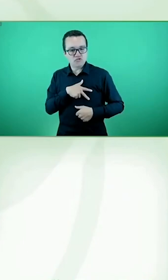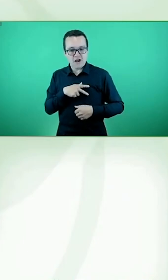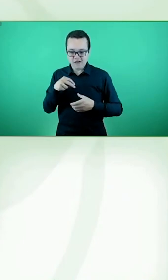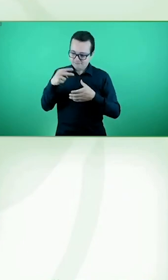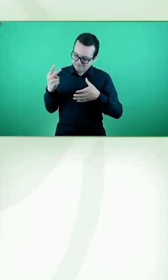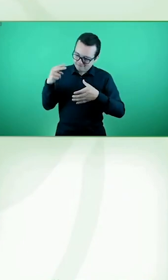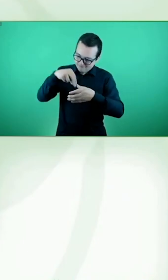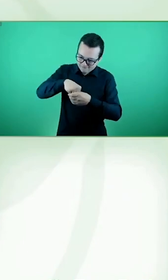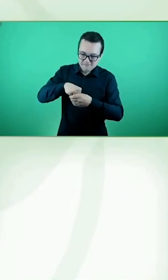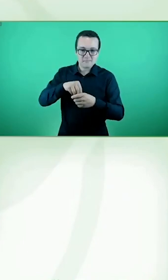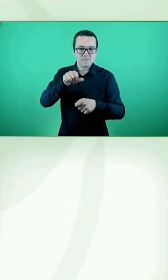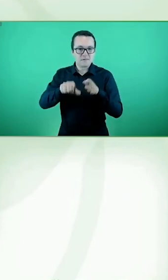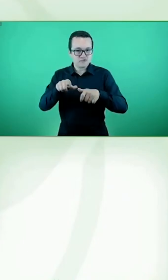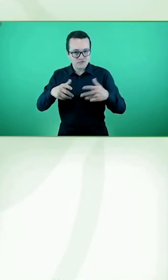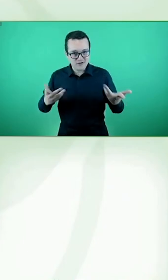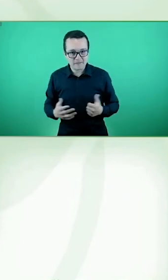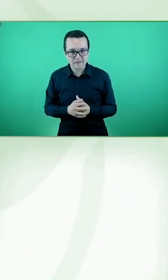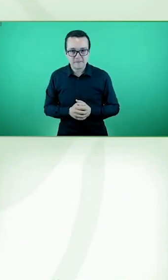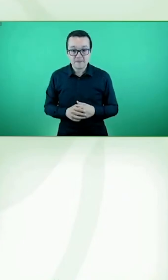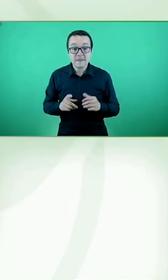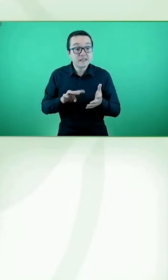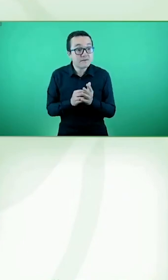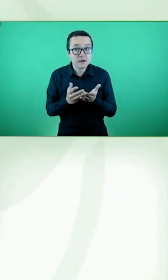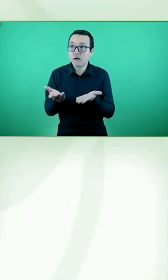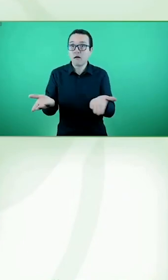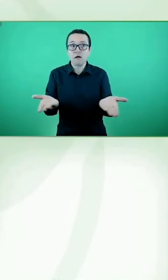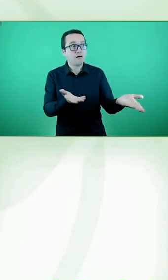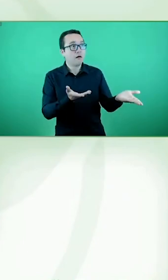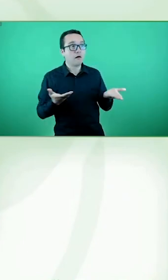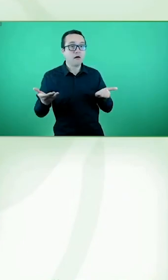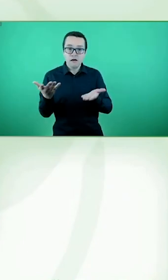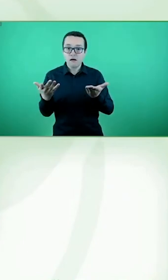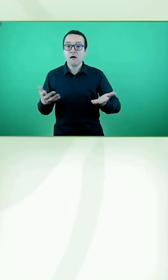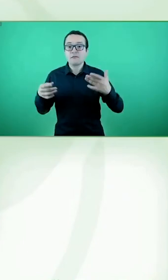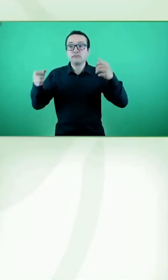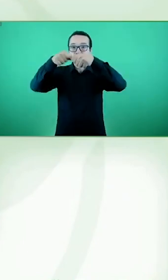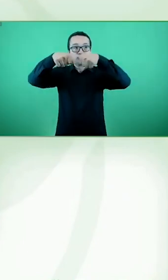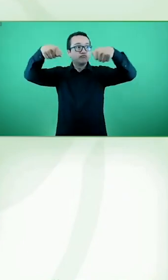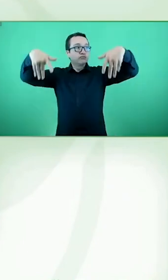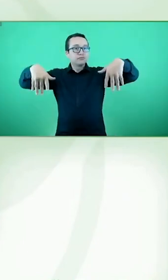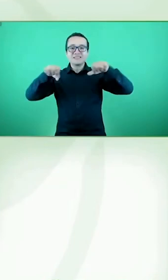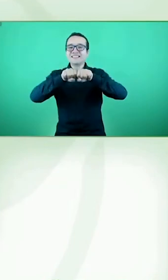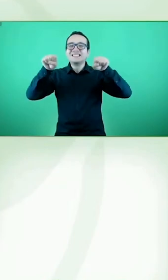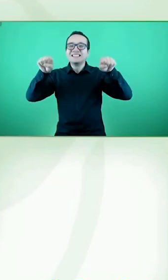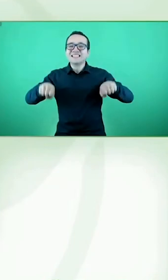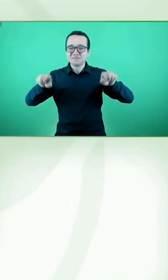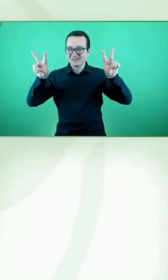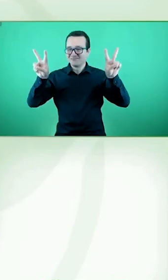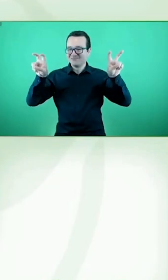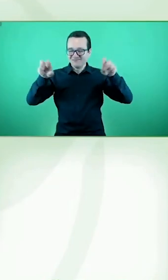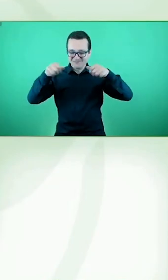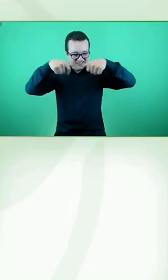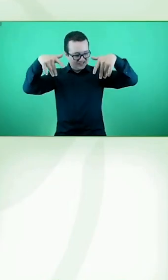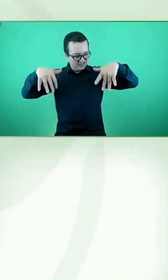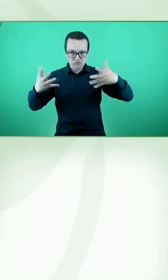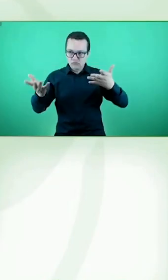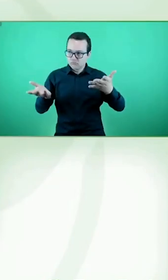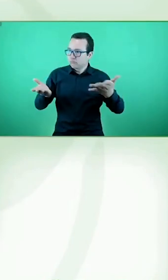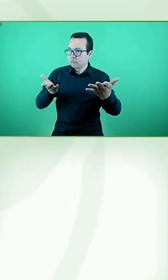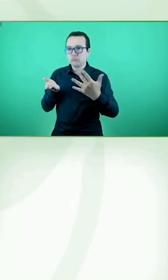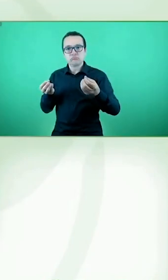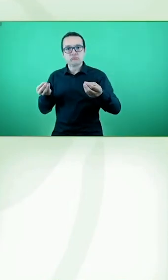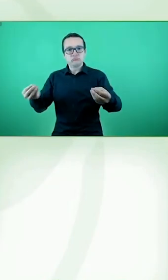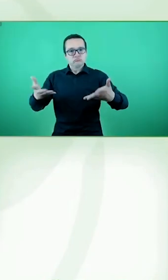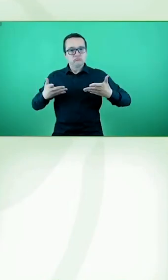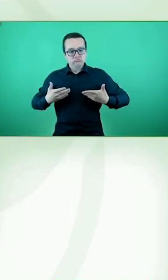sistemas de seguridad social que tenemos en la región. Por eso, llevamos ya bastante tiempo trabajando tanto hacia el sector público como hacia el sector